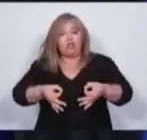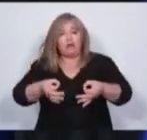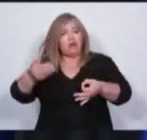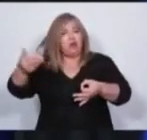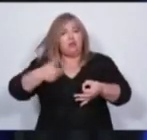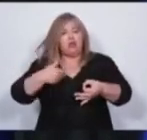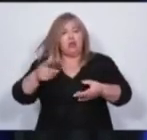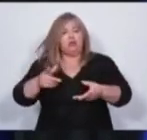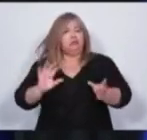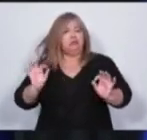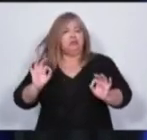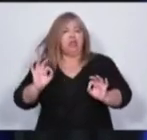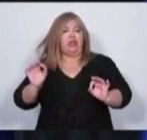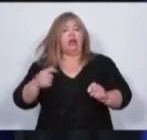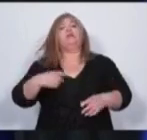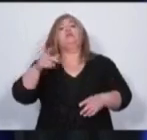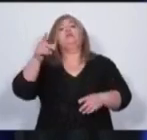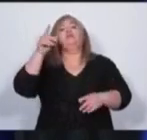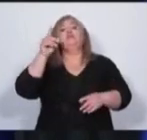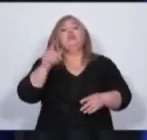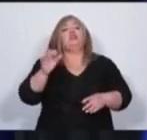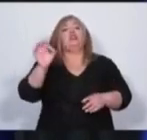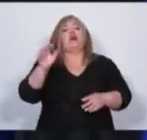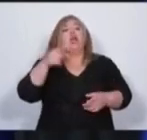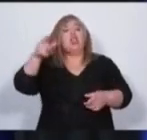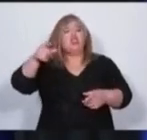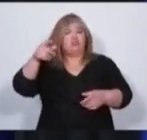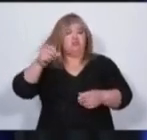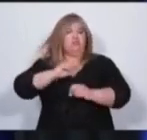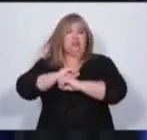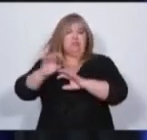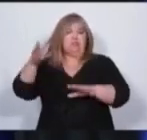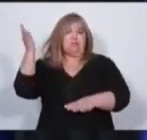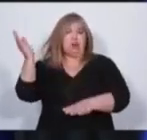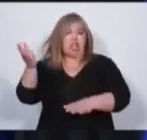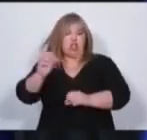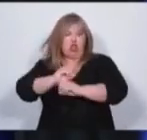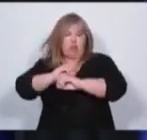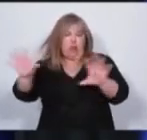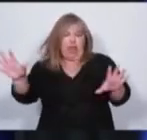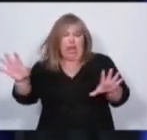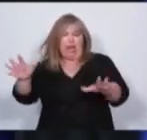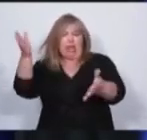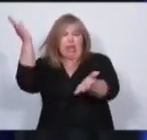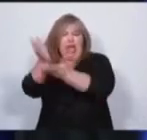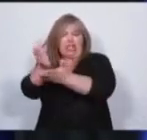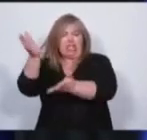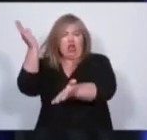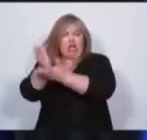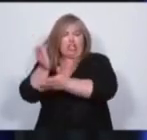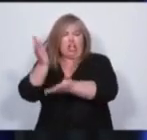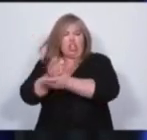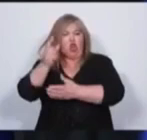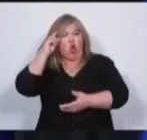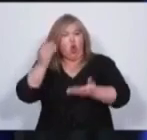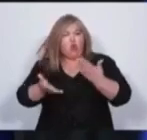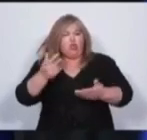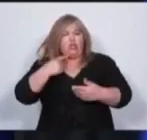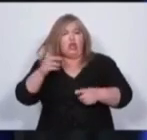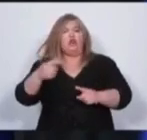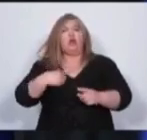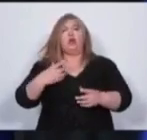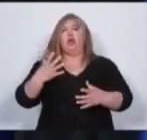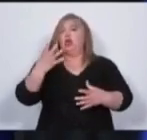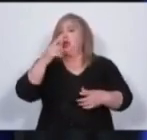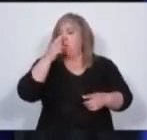están portando mal y la justicia electoral los castigó. No les permite seguir utilizando nuestro logo ni nuestro nombre para confundirte.